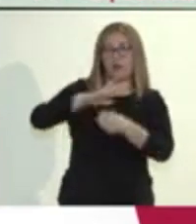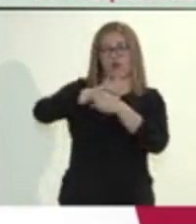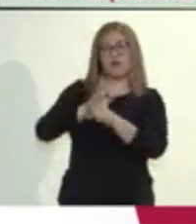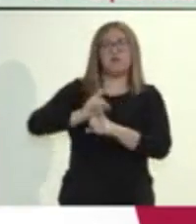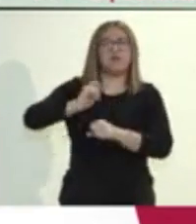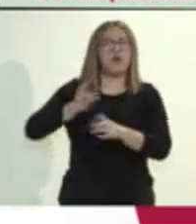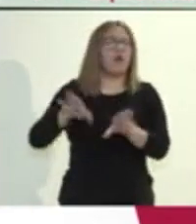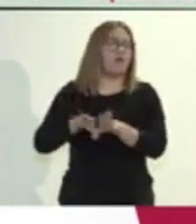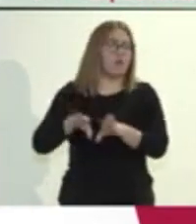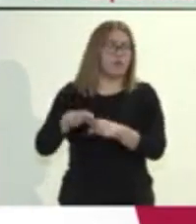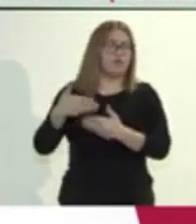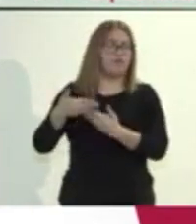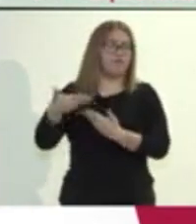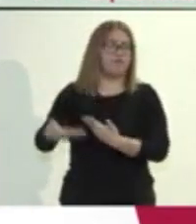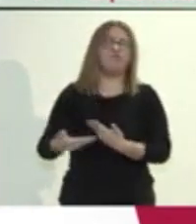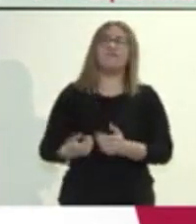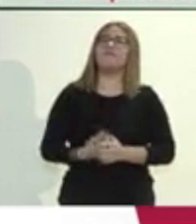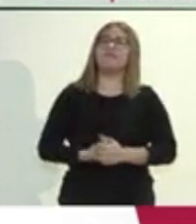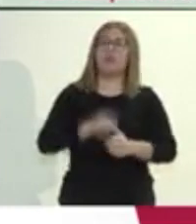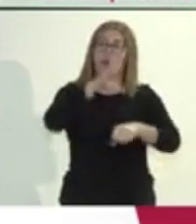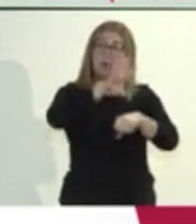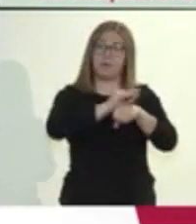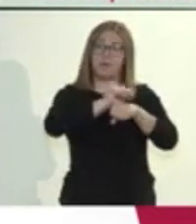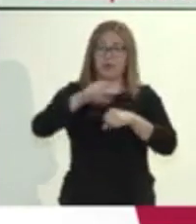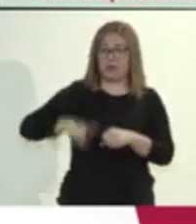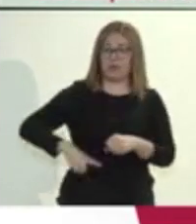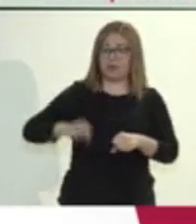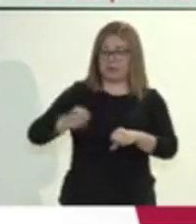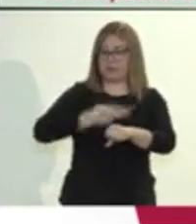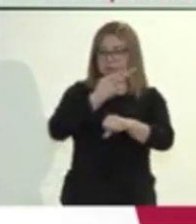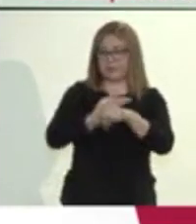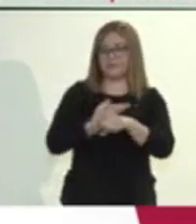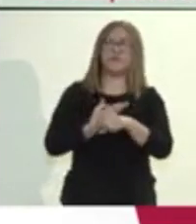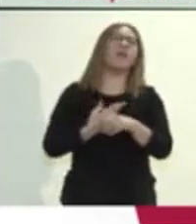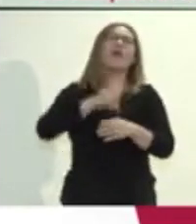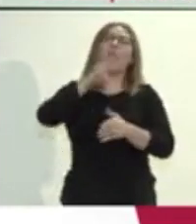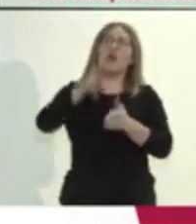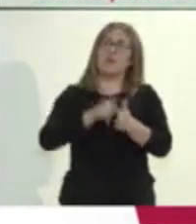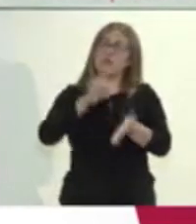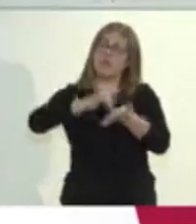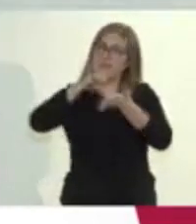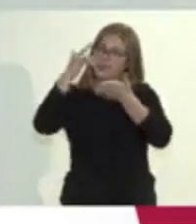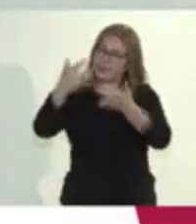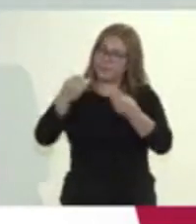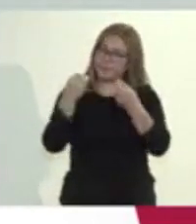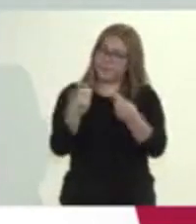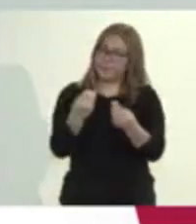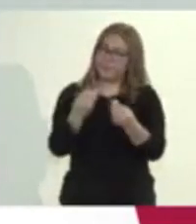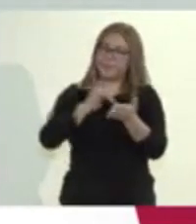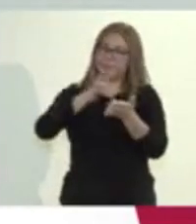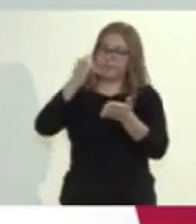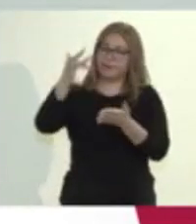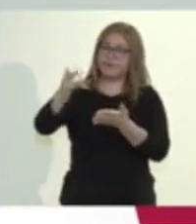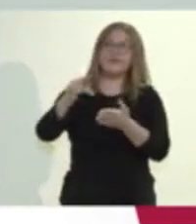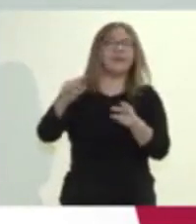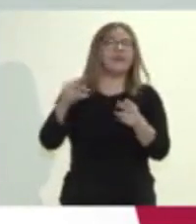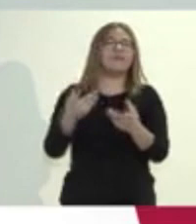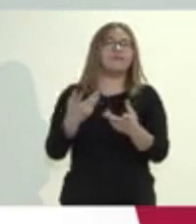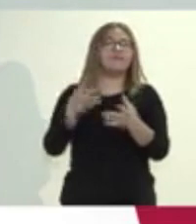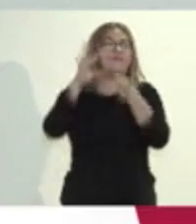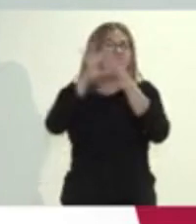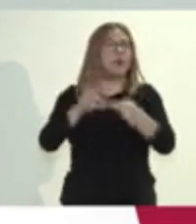actual pandemia de COVID-19 que se presenta a nivel internacional, misma que ha cobrado la vida de 712